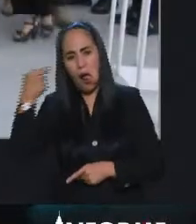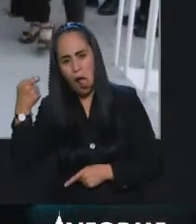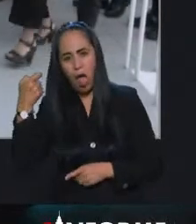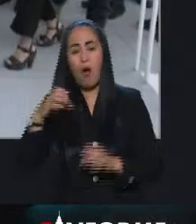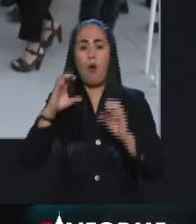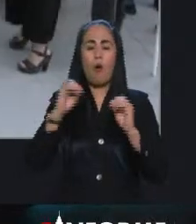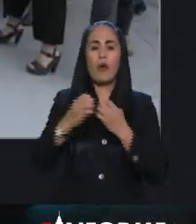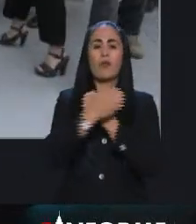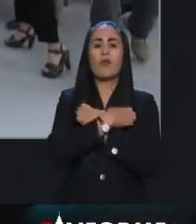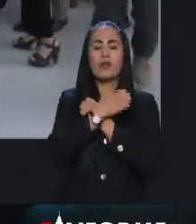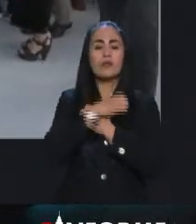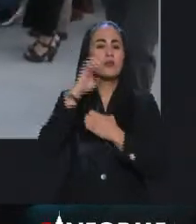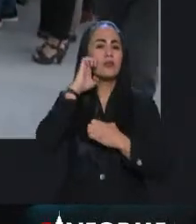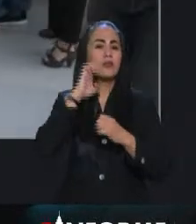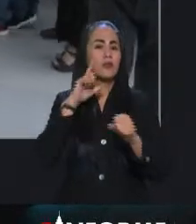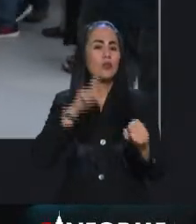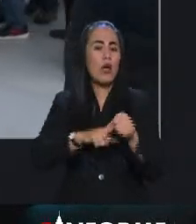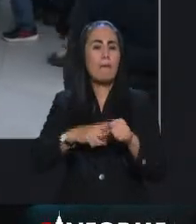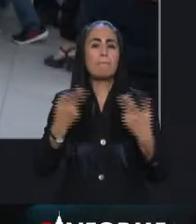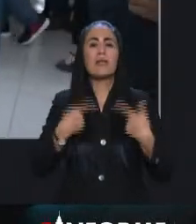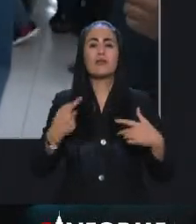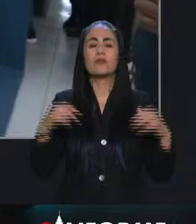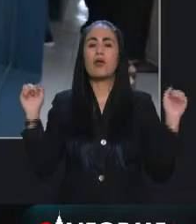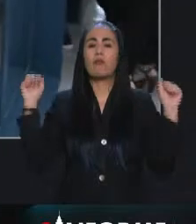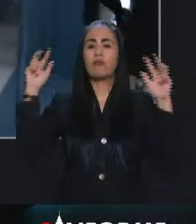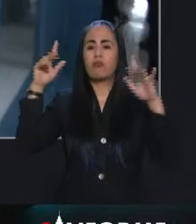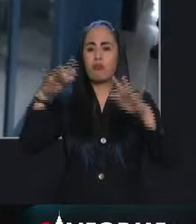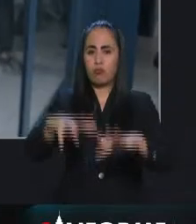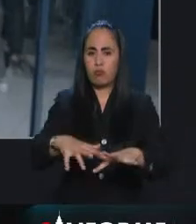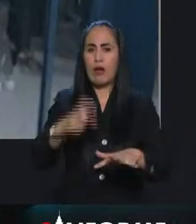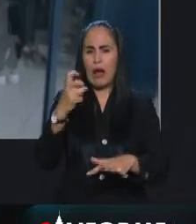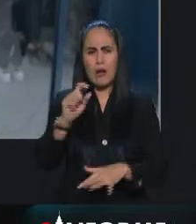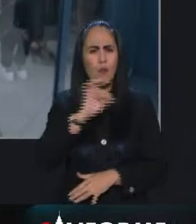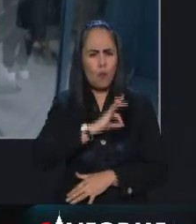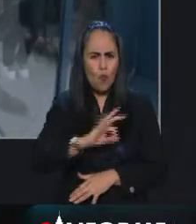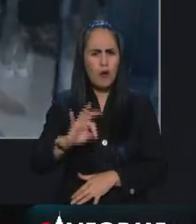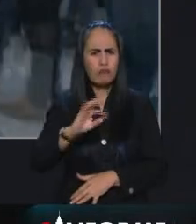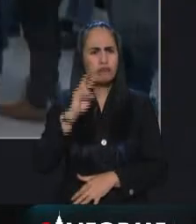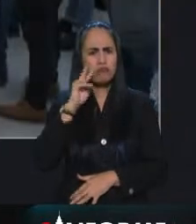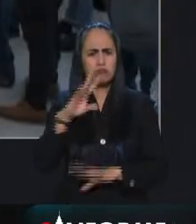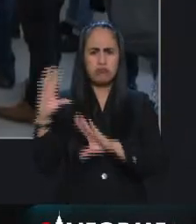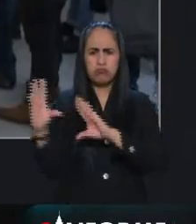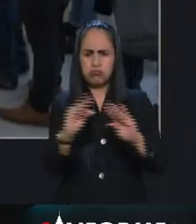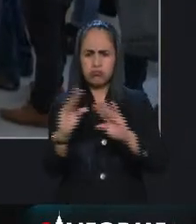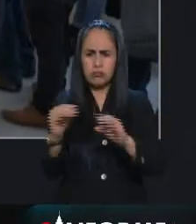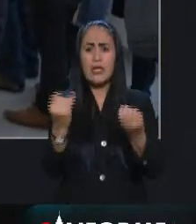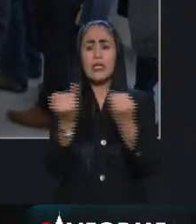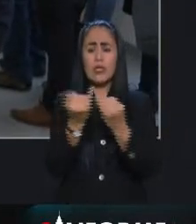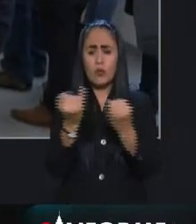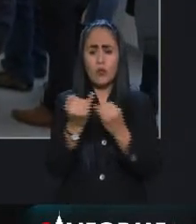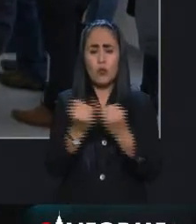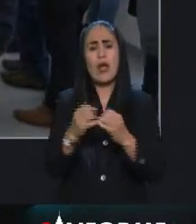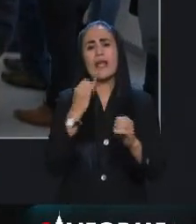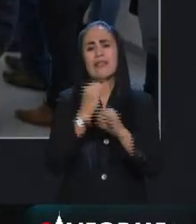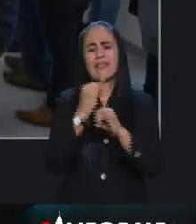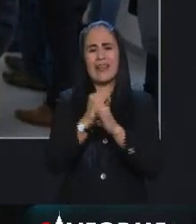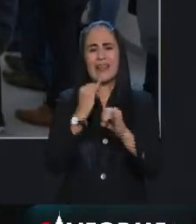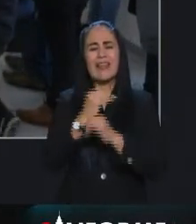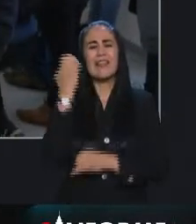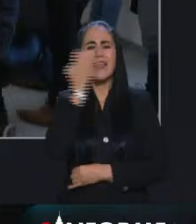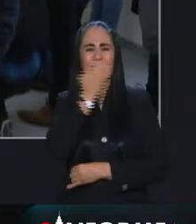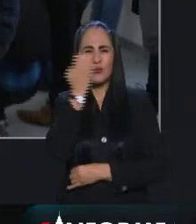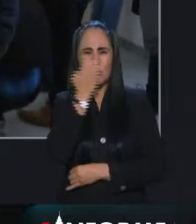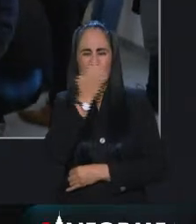sexual a todas las personas que acudan a este Pilares además cuenta con una ciberescuela y equipamiento para